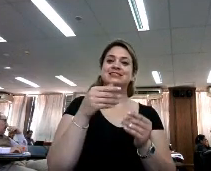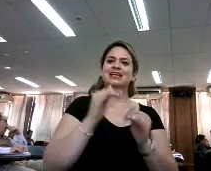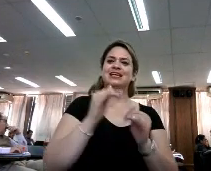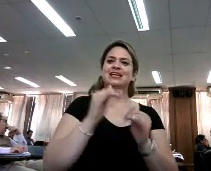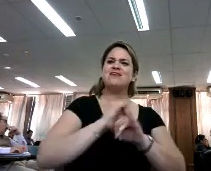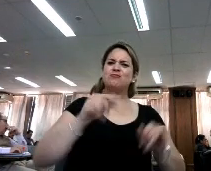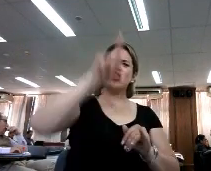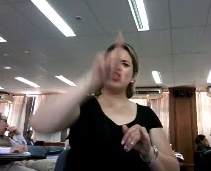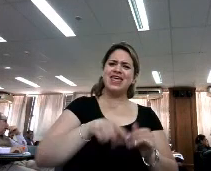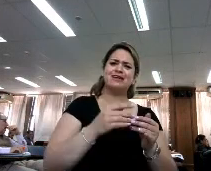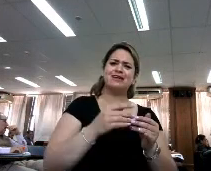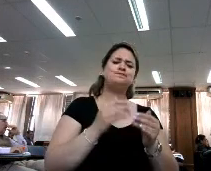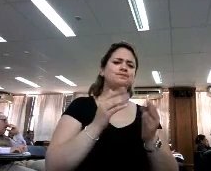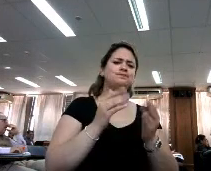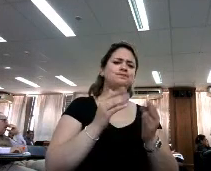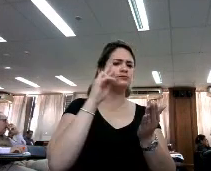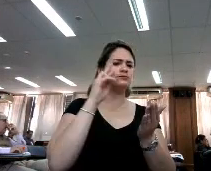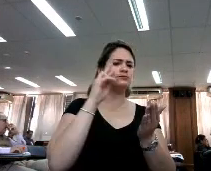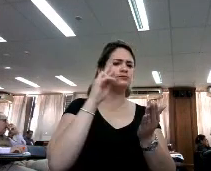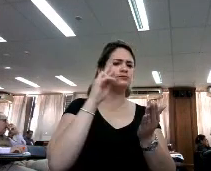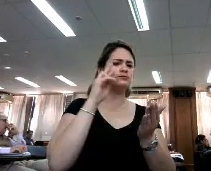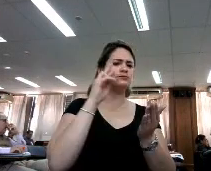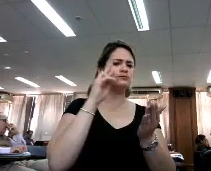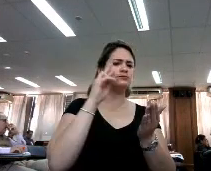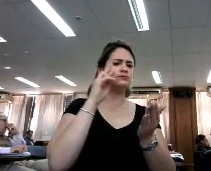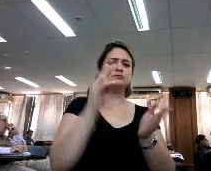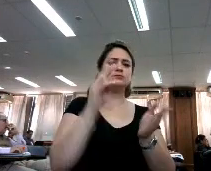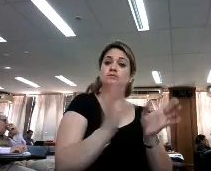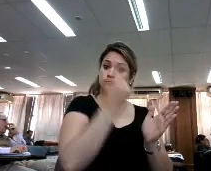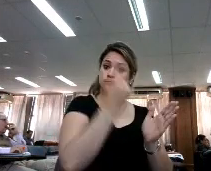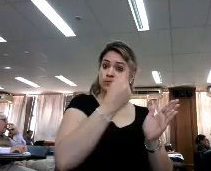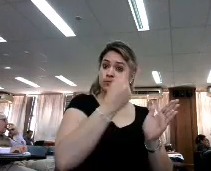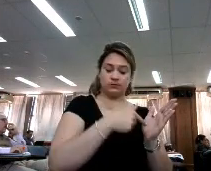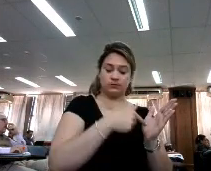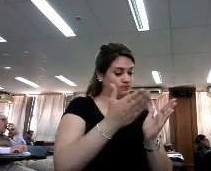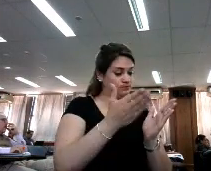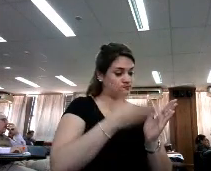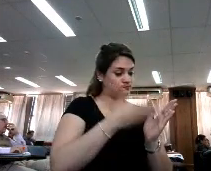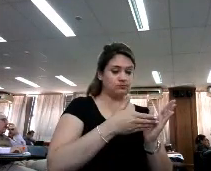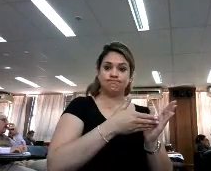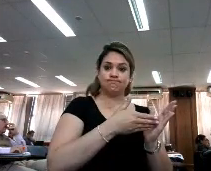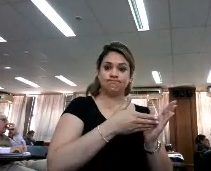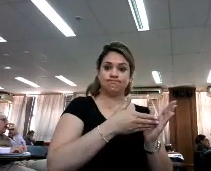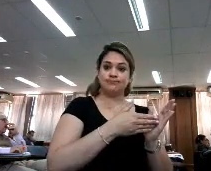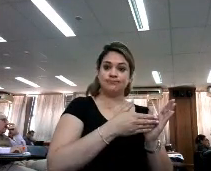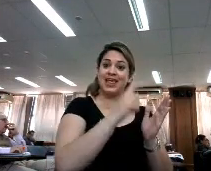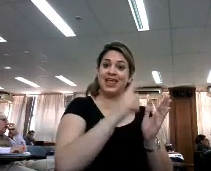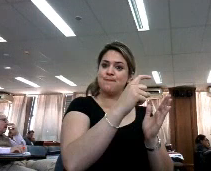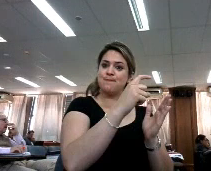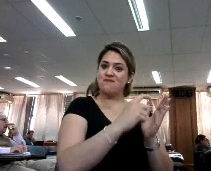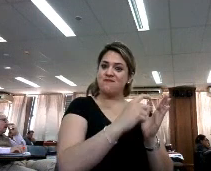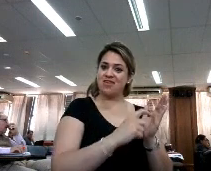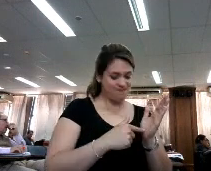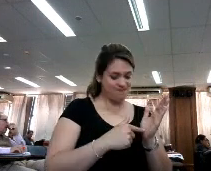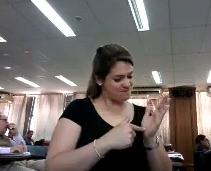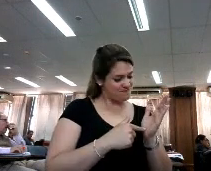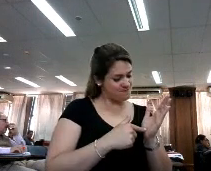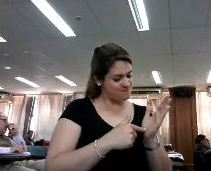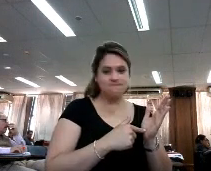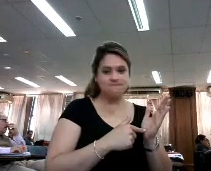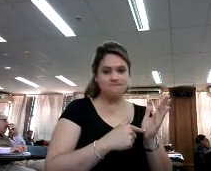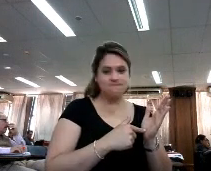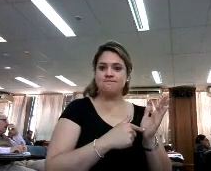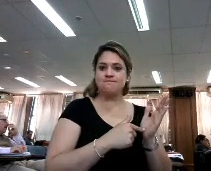complementar. ¿Sí? O sea, empezó con los libros. Dentro de los libros, atrás de los topics, llegó a las